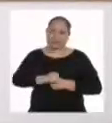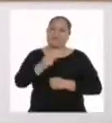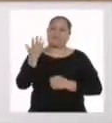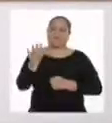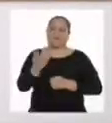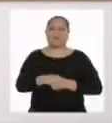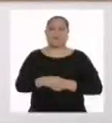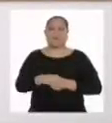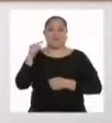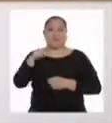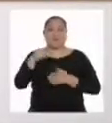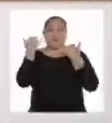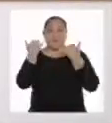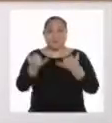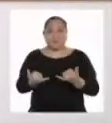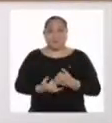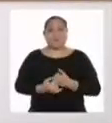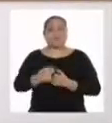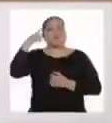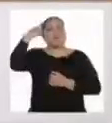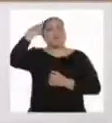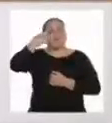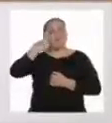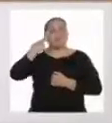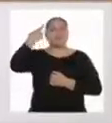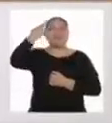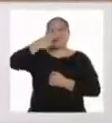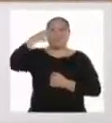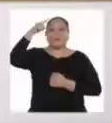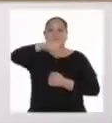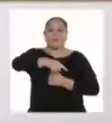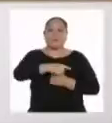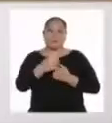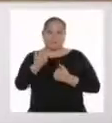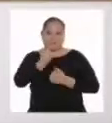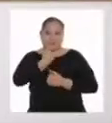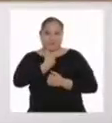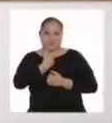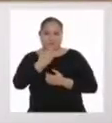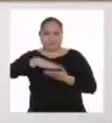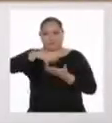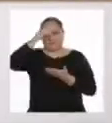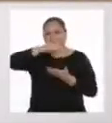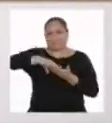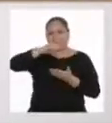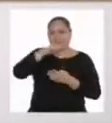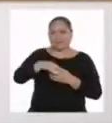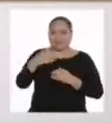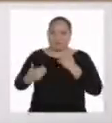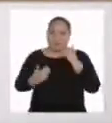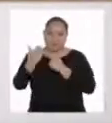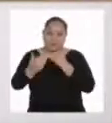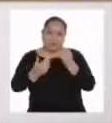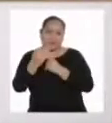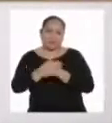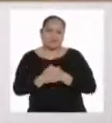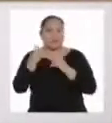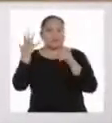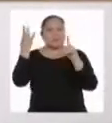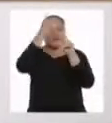claro. El día de hoy reflexionaremos sobre nuestros propios aprendizajes, avances,